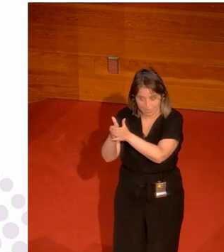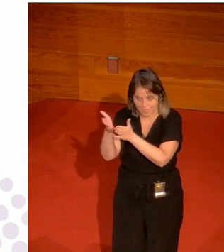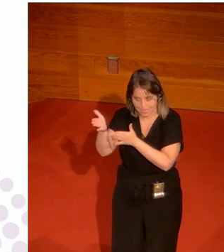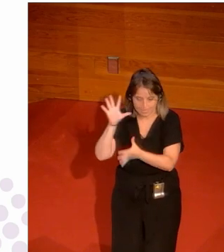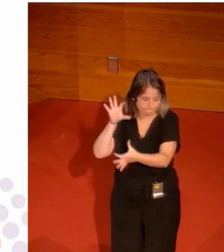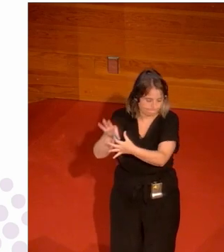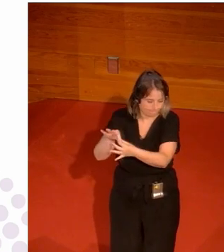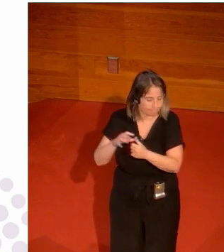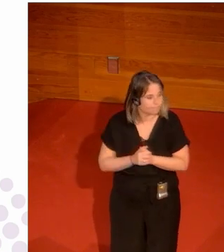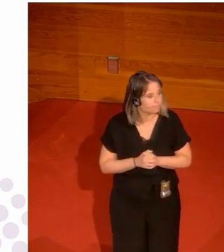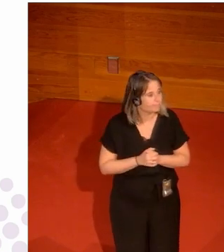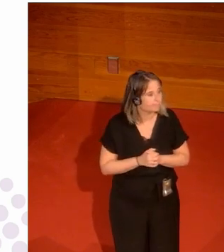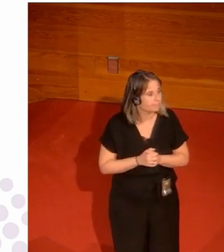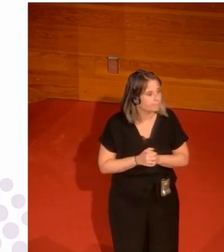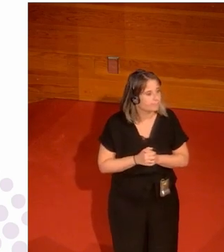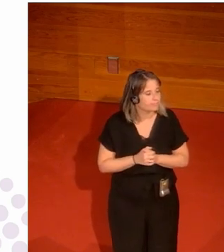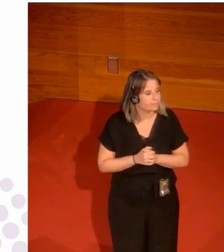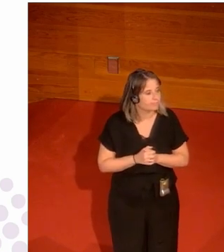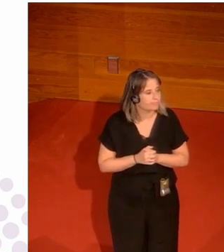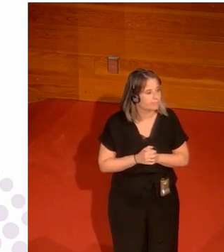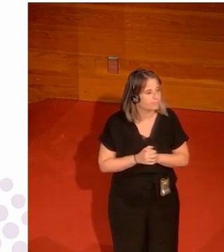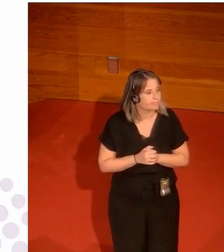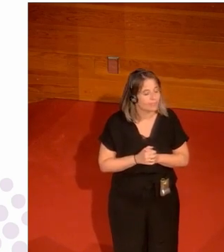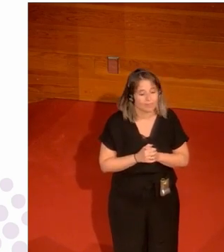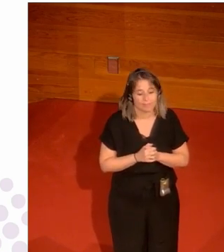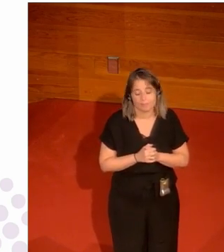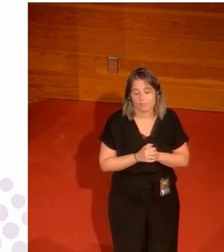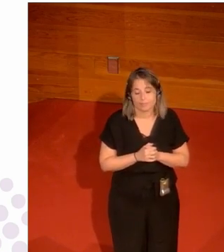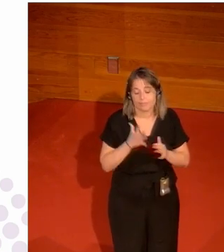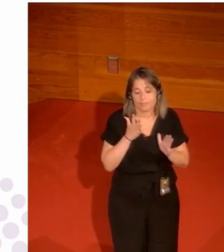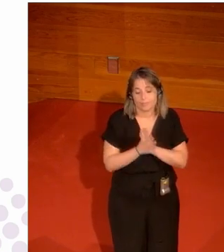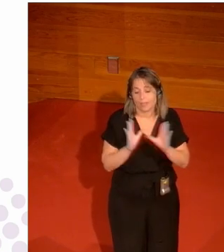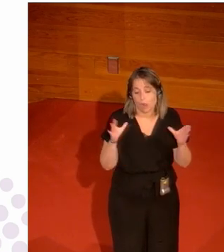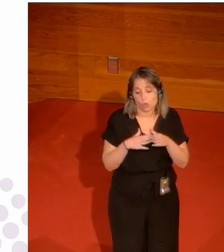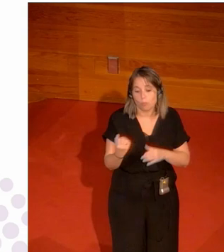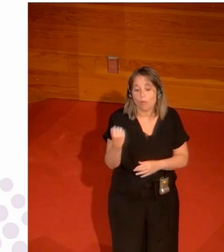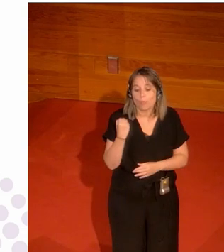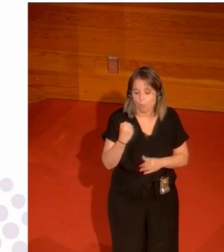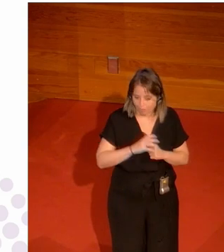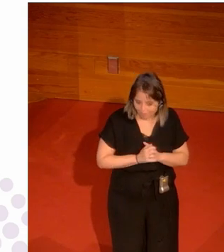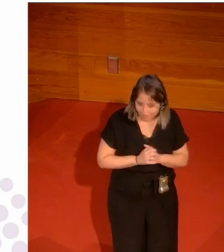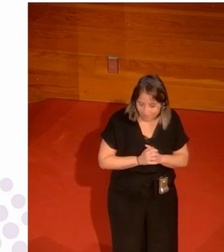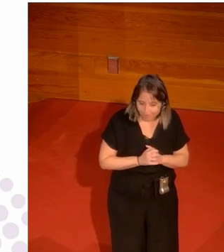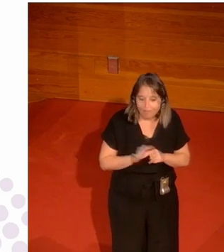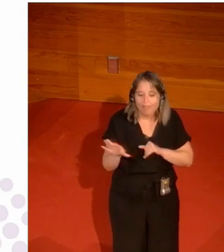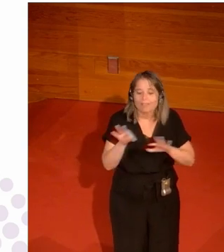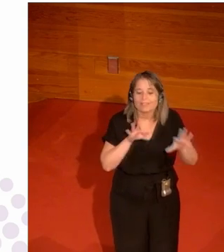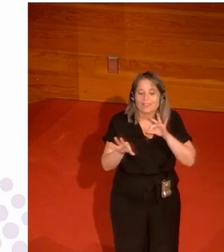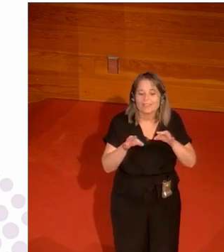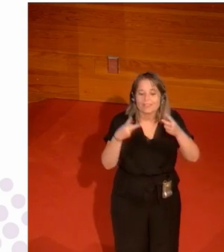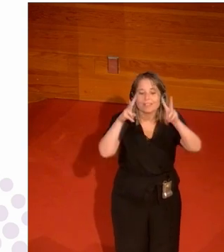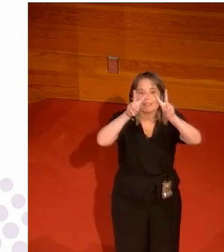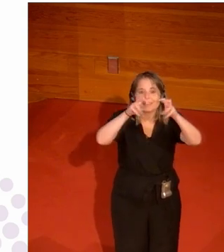que yo creo que al final todo se reduce a grupos de poder o sea quienes son los que deciden esos